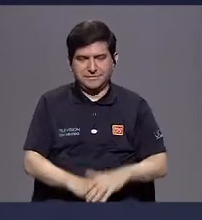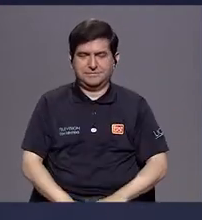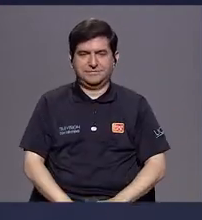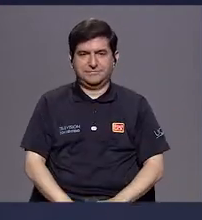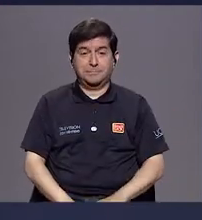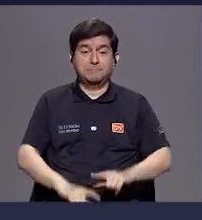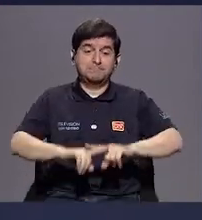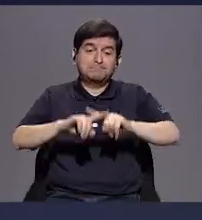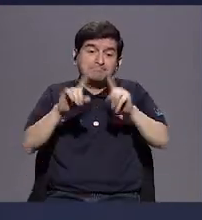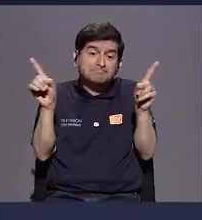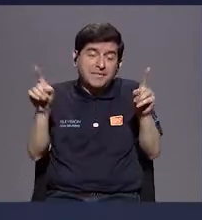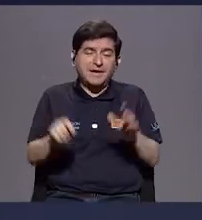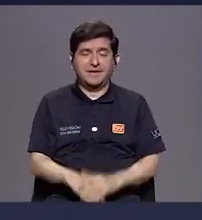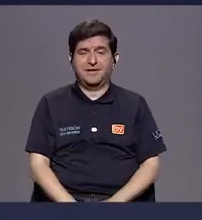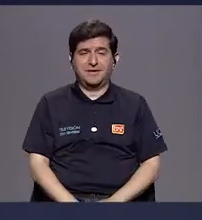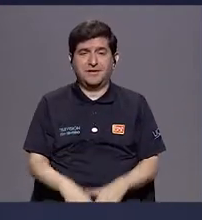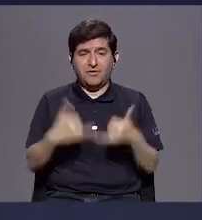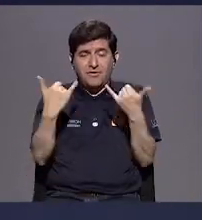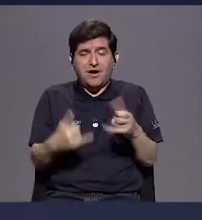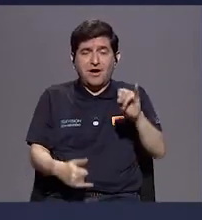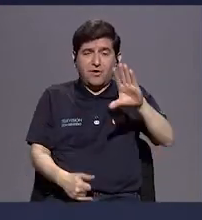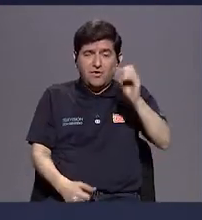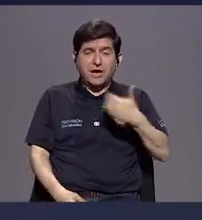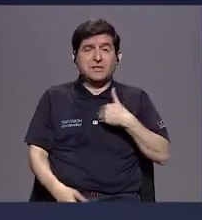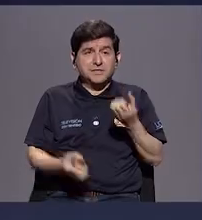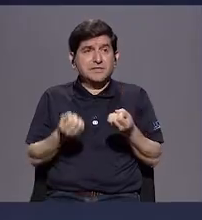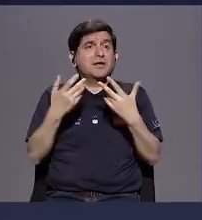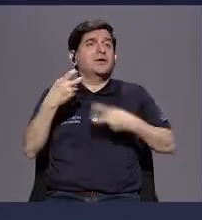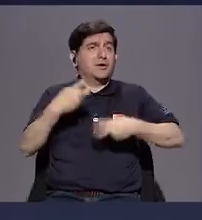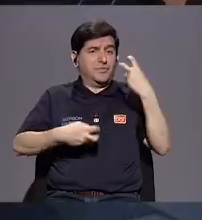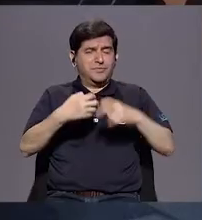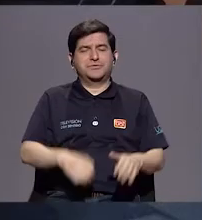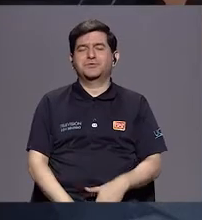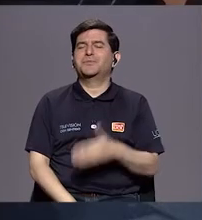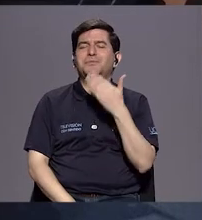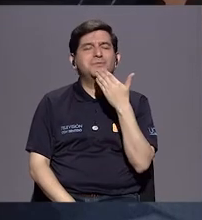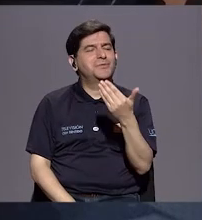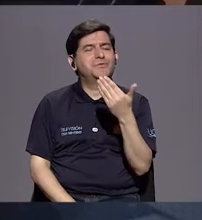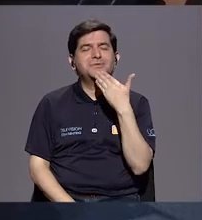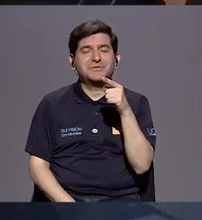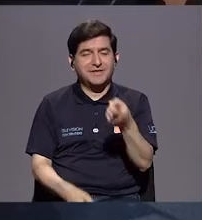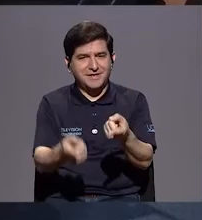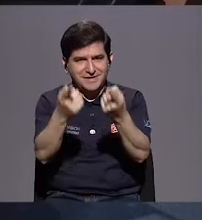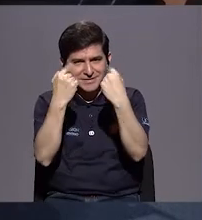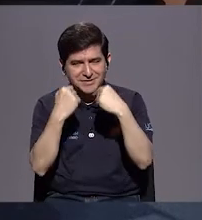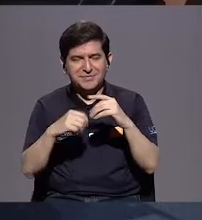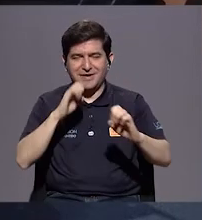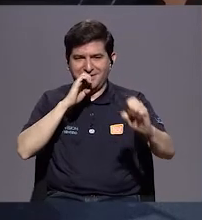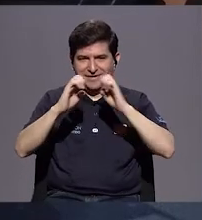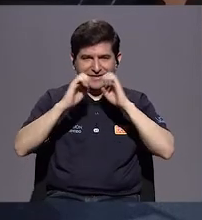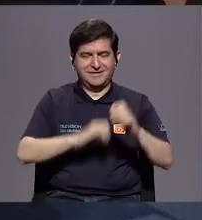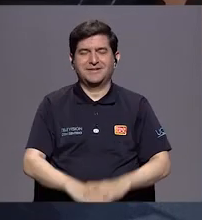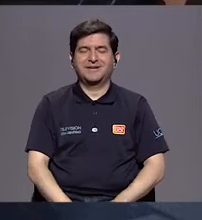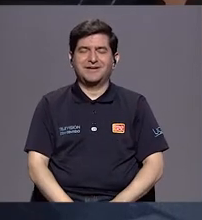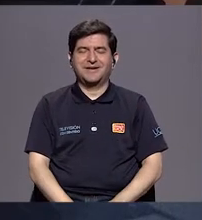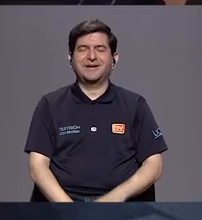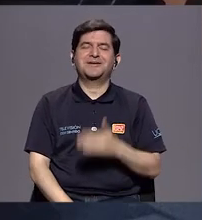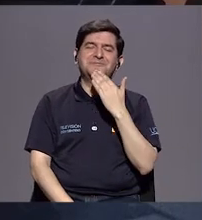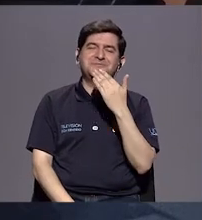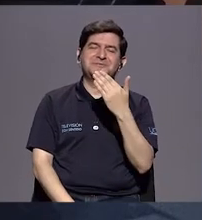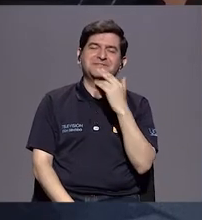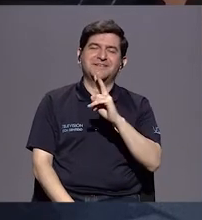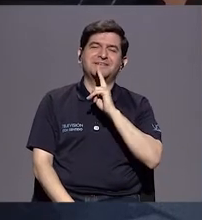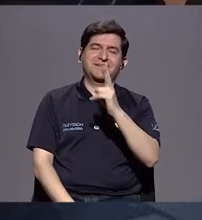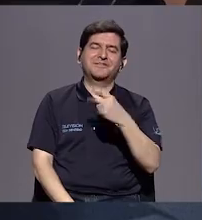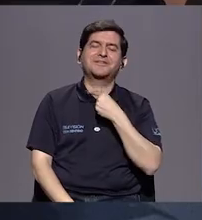¿verdad? Pero el ICE, bueno, ahorita tiene bastantes problemas con sus Agradecemos mucho su presencia en esta entrevista. Muchísimas gracias,